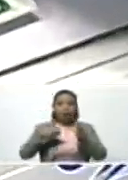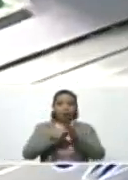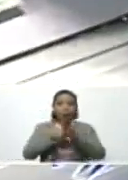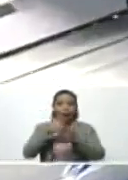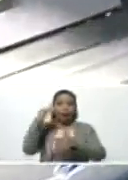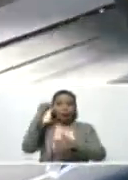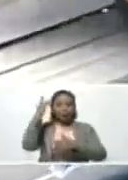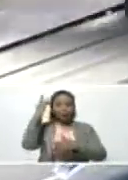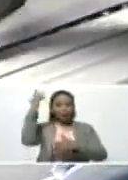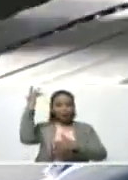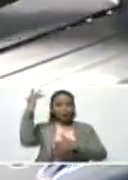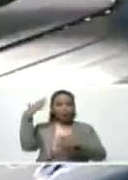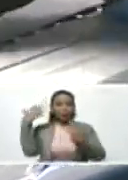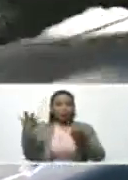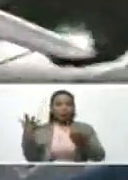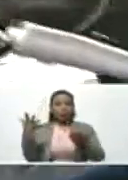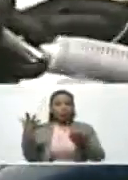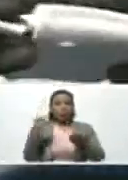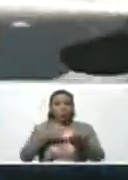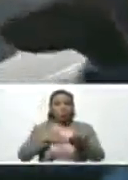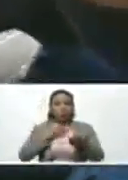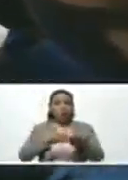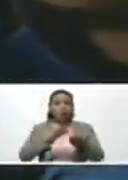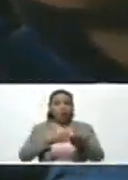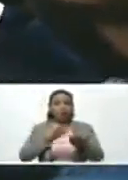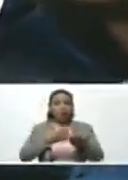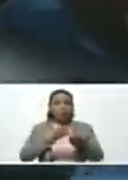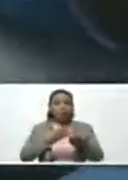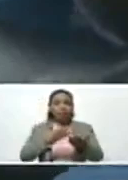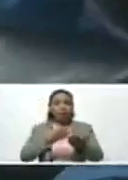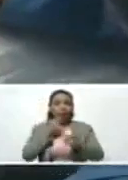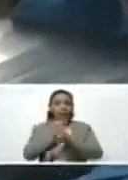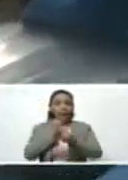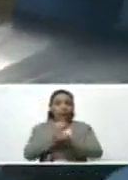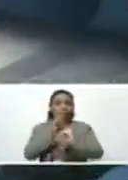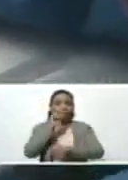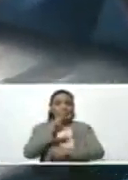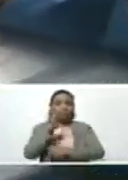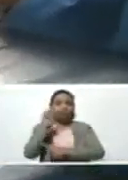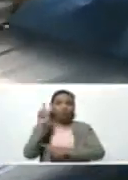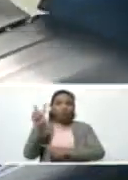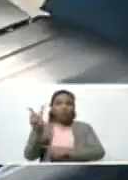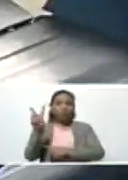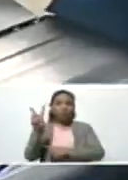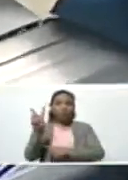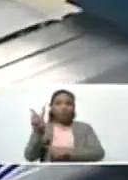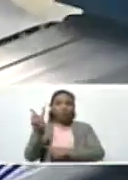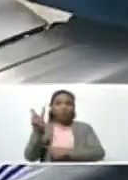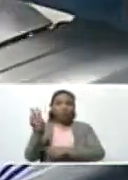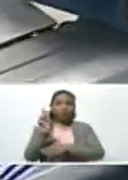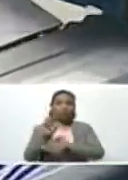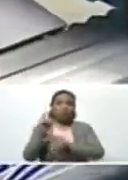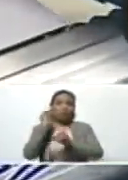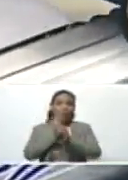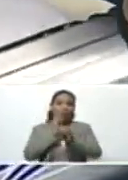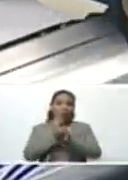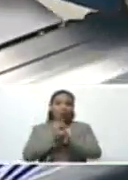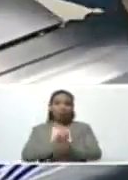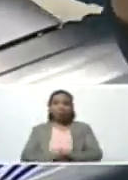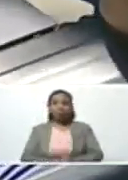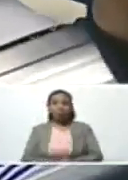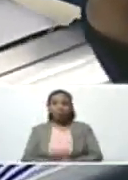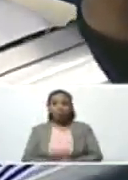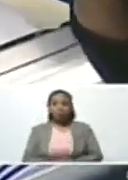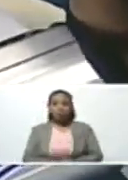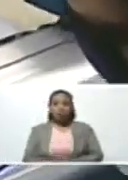capacidad de navegar a 22 megas. Aquí, señor presidente,